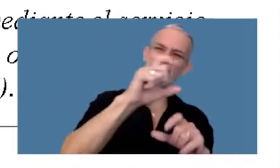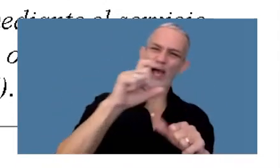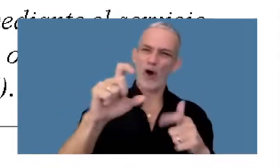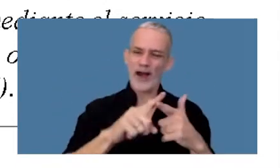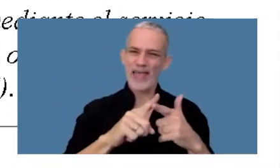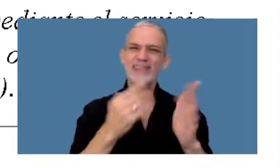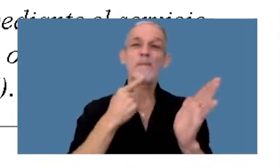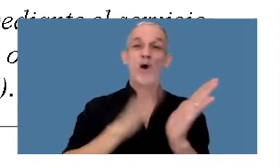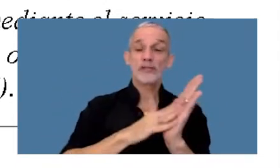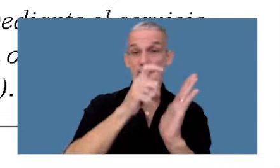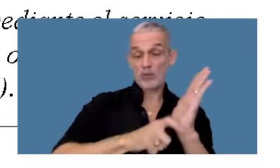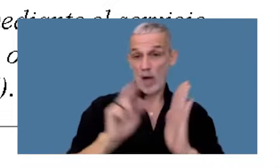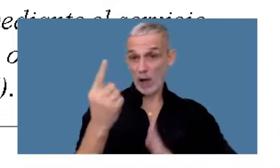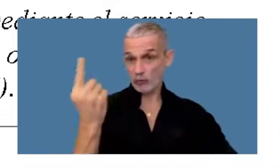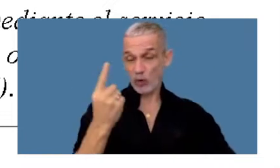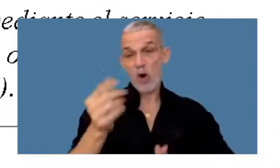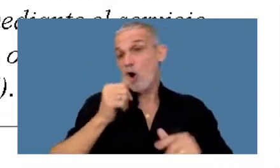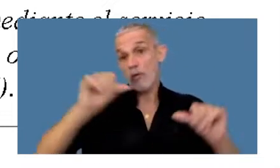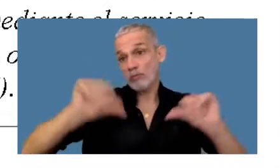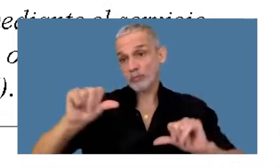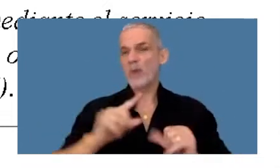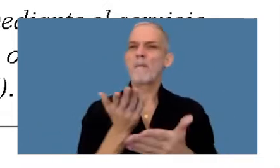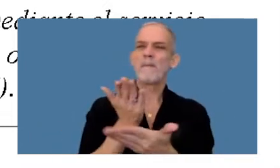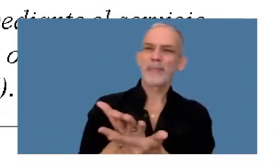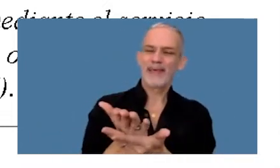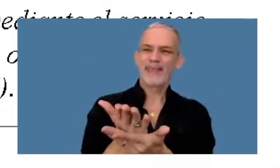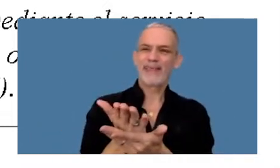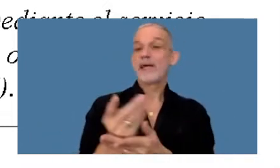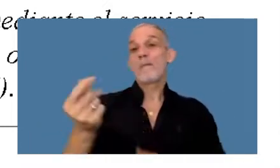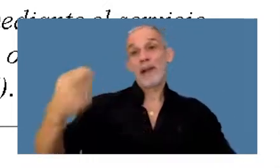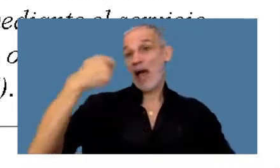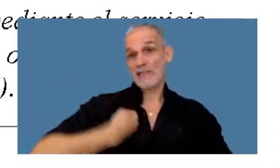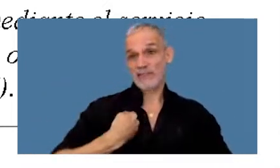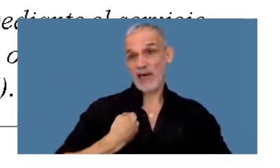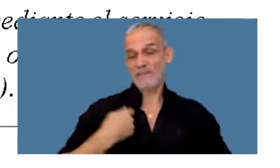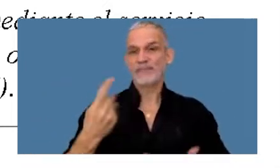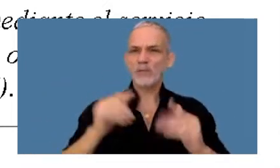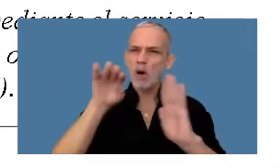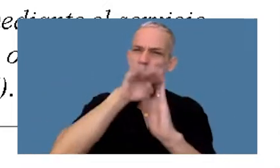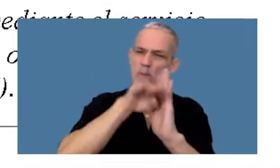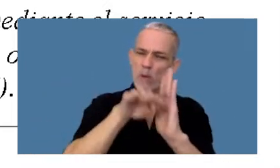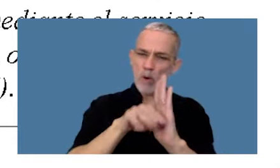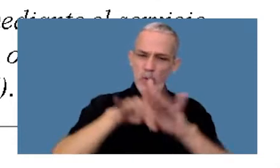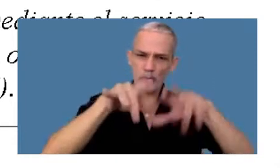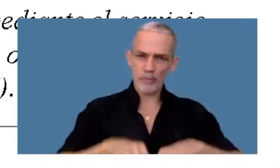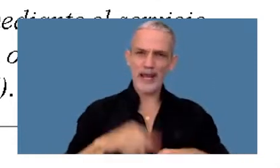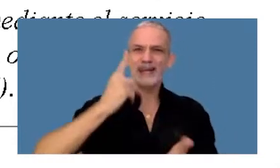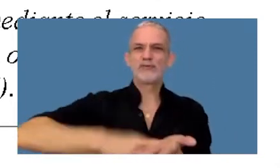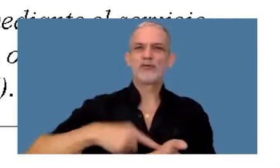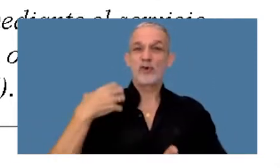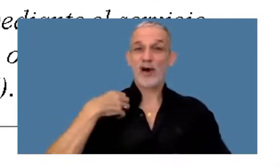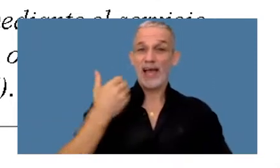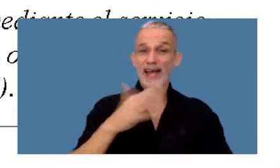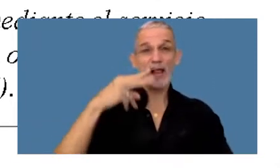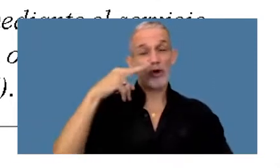autónomo, o si no pudiera, solicitar la devolución siguiendo el procedimiento de la resolución general